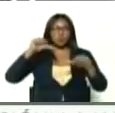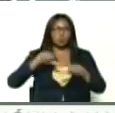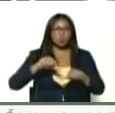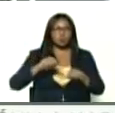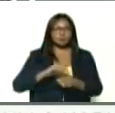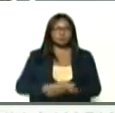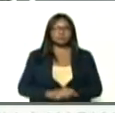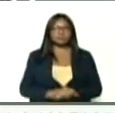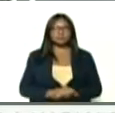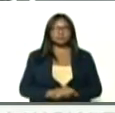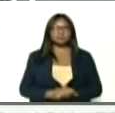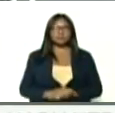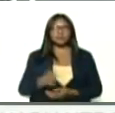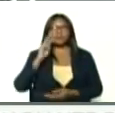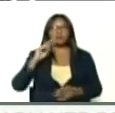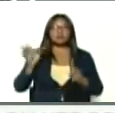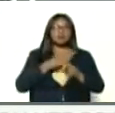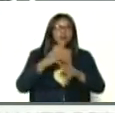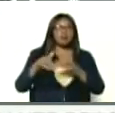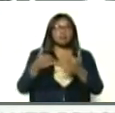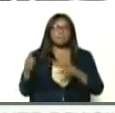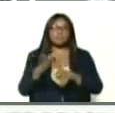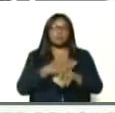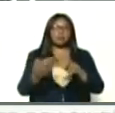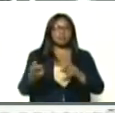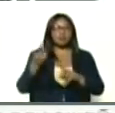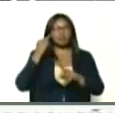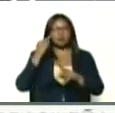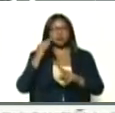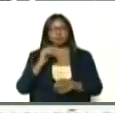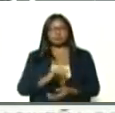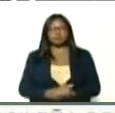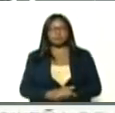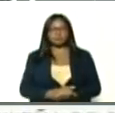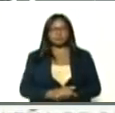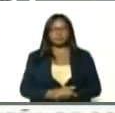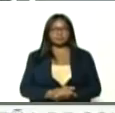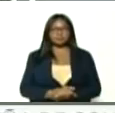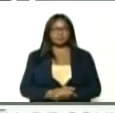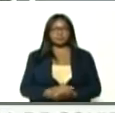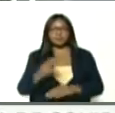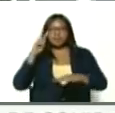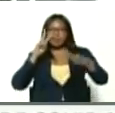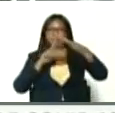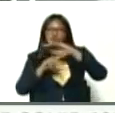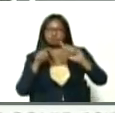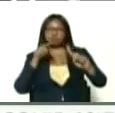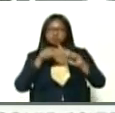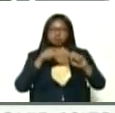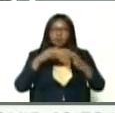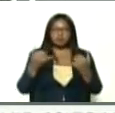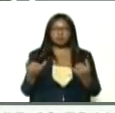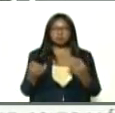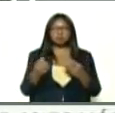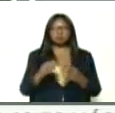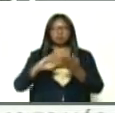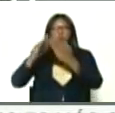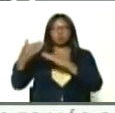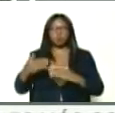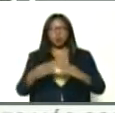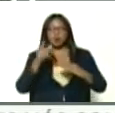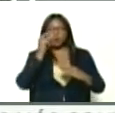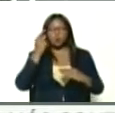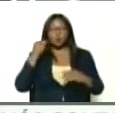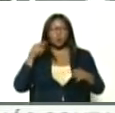estas, estas agresiones, contra la mujer, pero, desde, la visión, propositiva, del comunero, y la comunera,